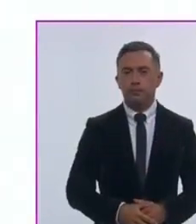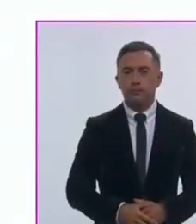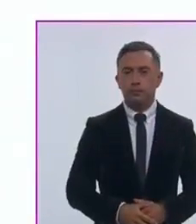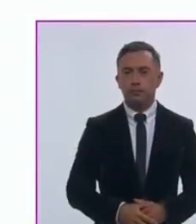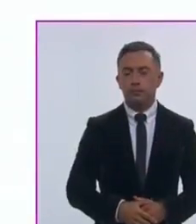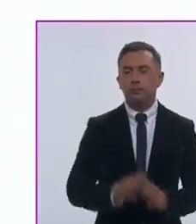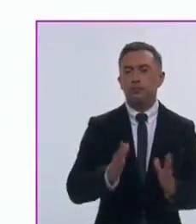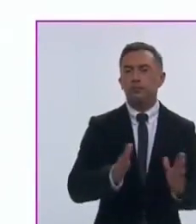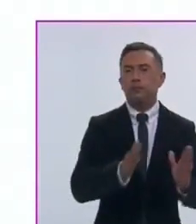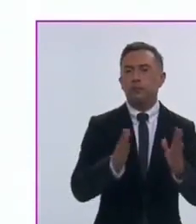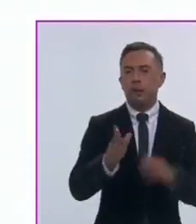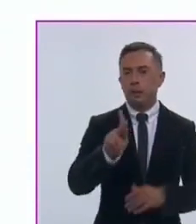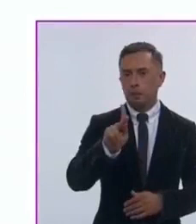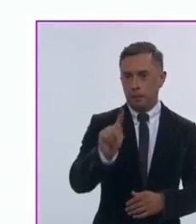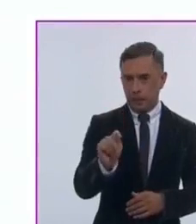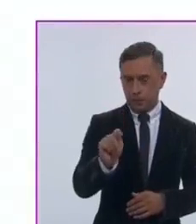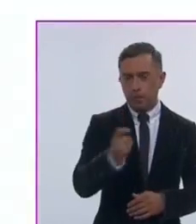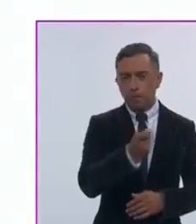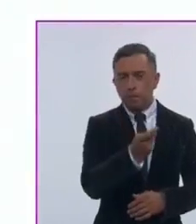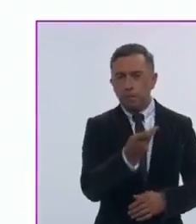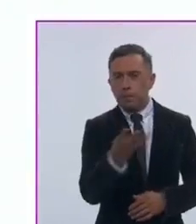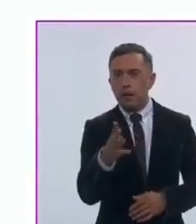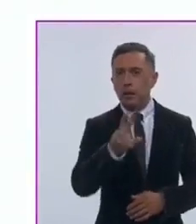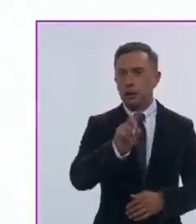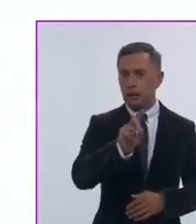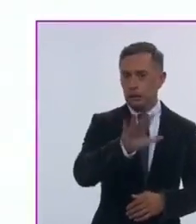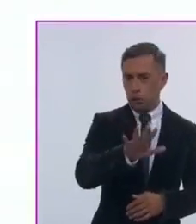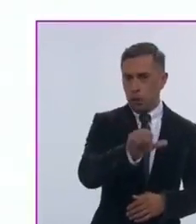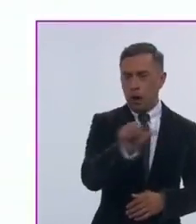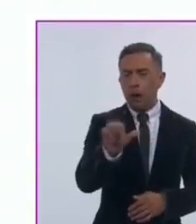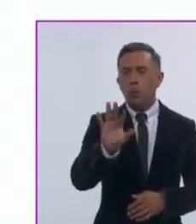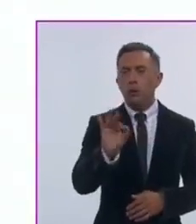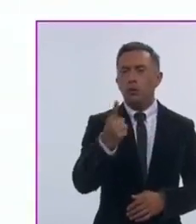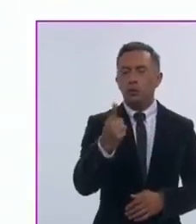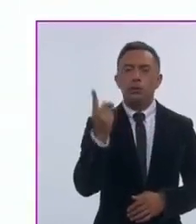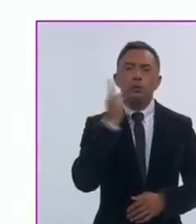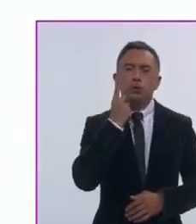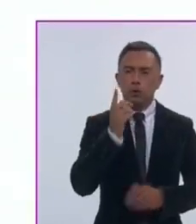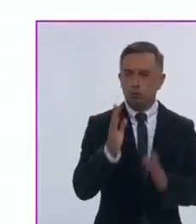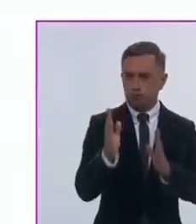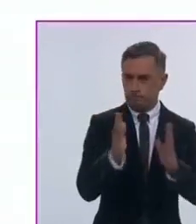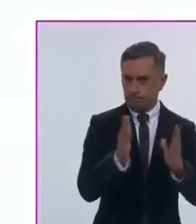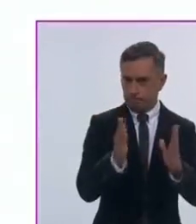Partido del Trabajo, entre 35 y 41 diputaciones.